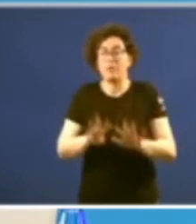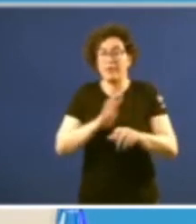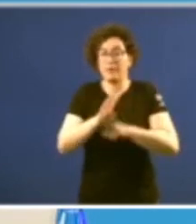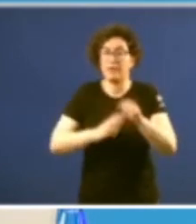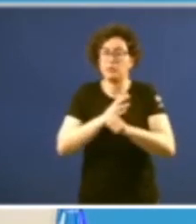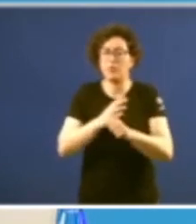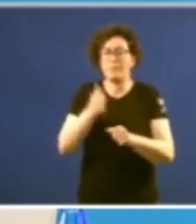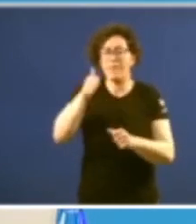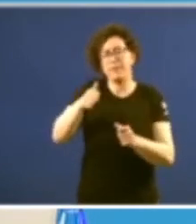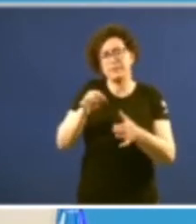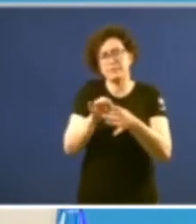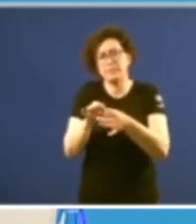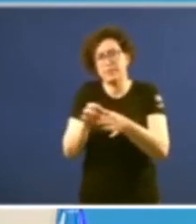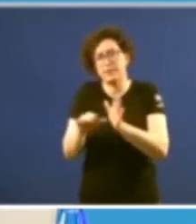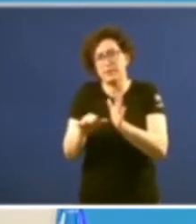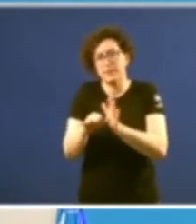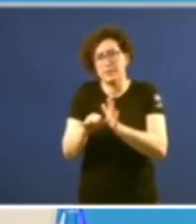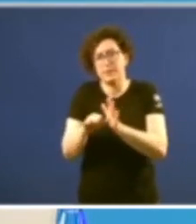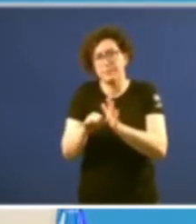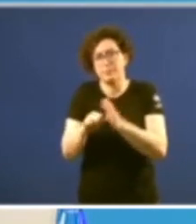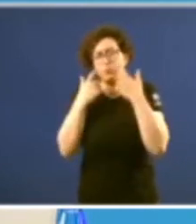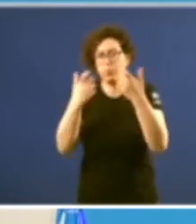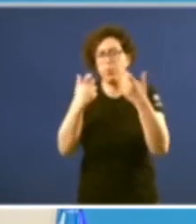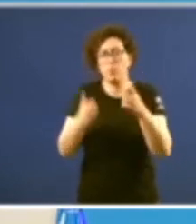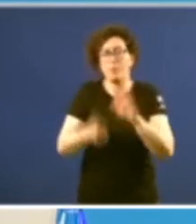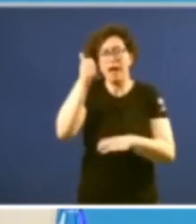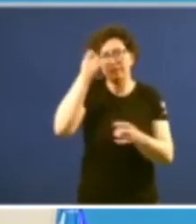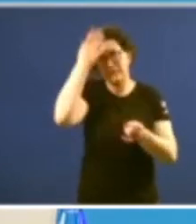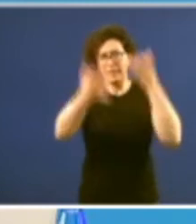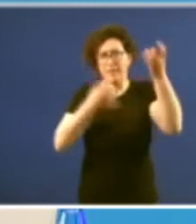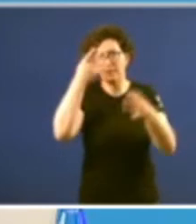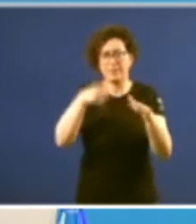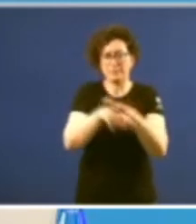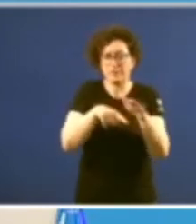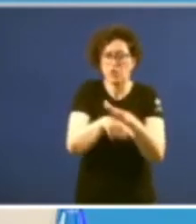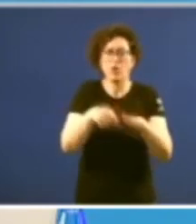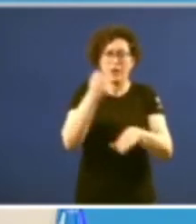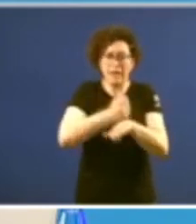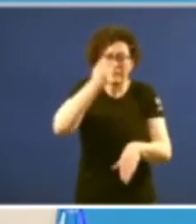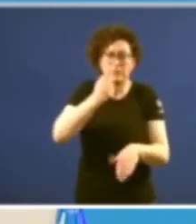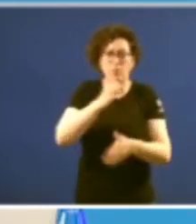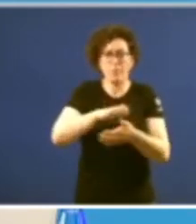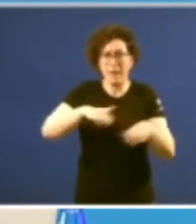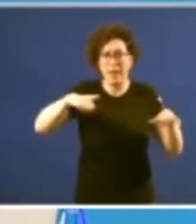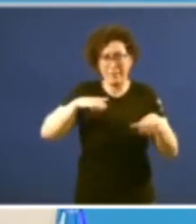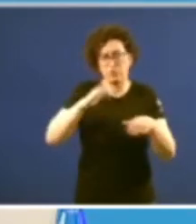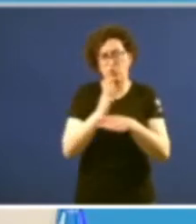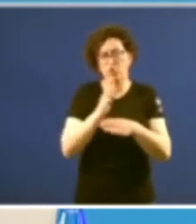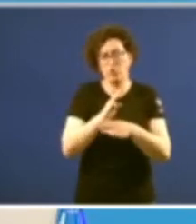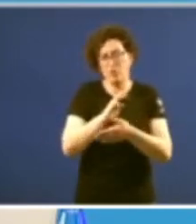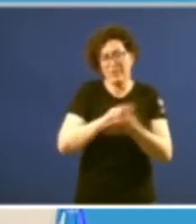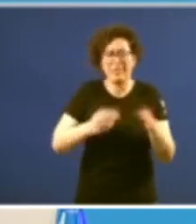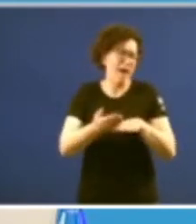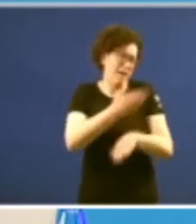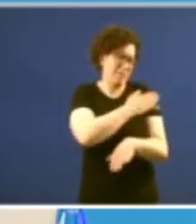aproximamos a un notable incremento de iniciativas tramitadas y registradas en el Parlamento de Galicia respecto a las legislaturas